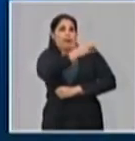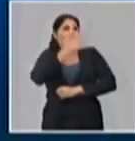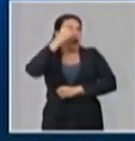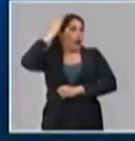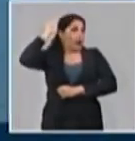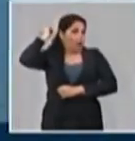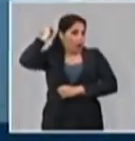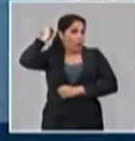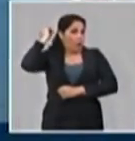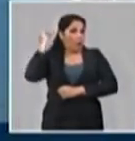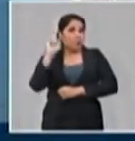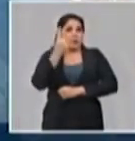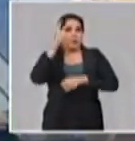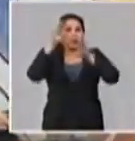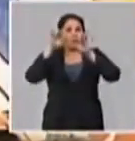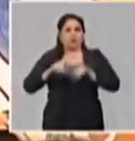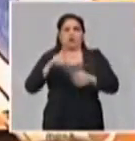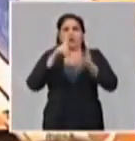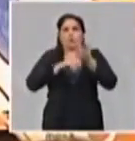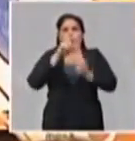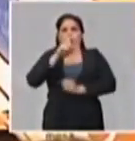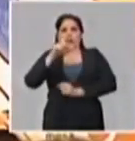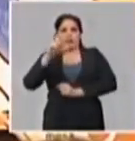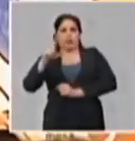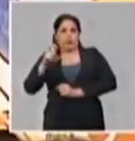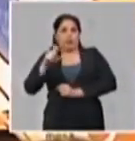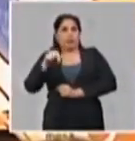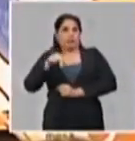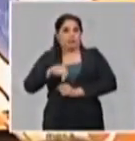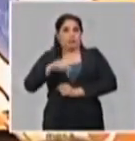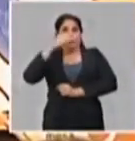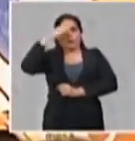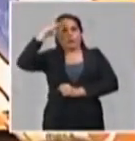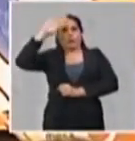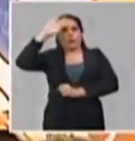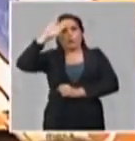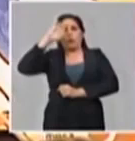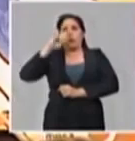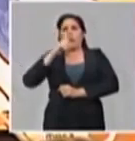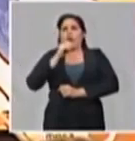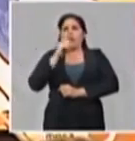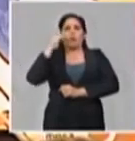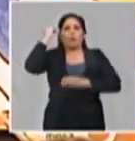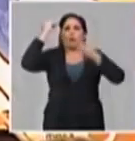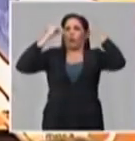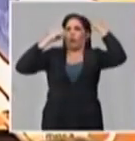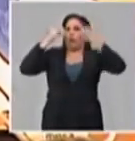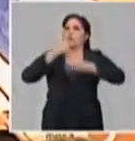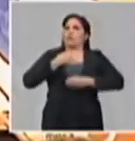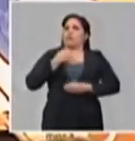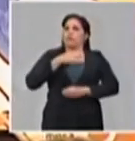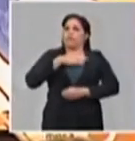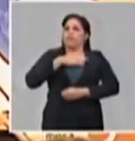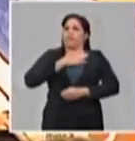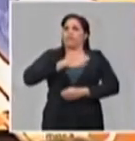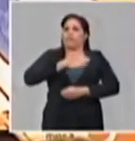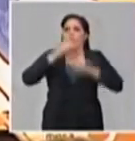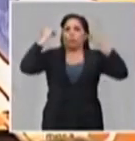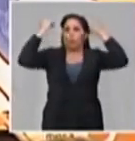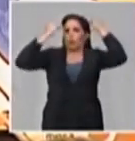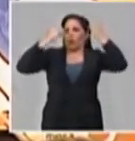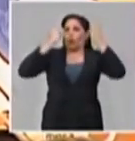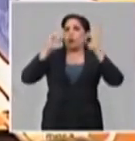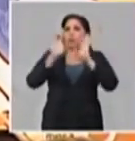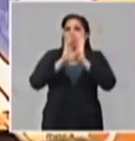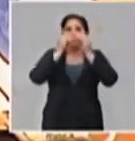Castro Ruso, primer secretario del Partido Comunista de Cuba, nos trajó su preocupación y convocó a